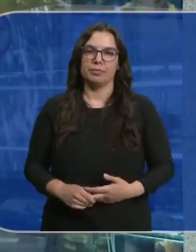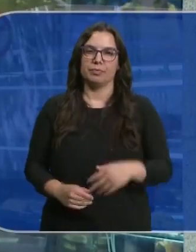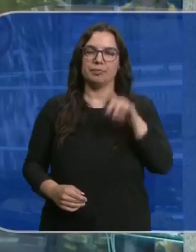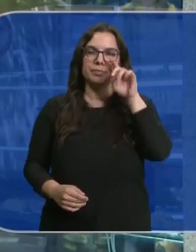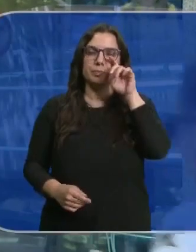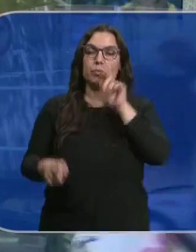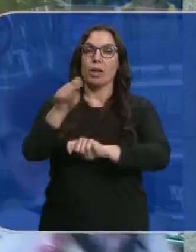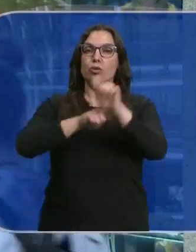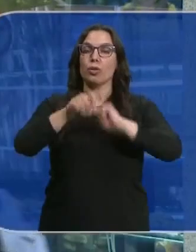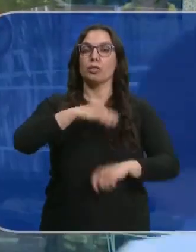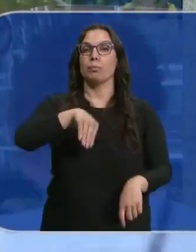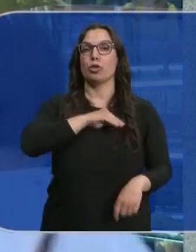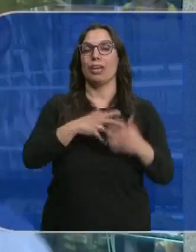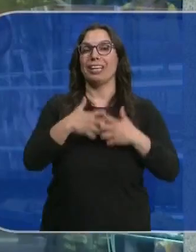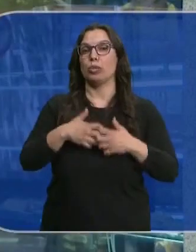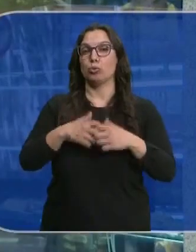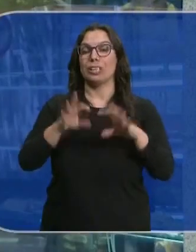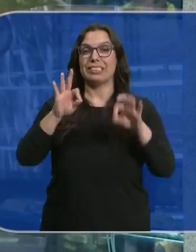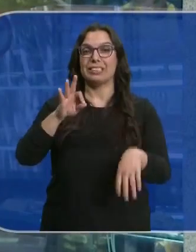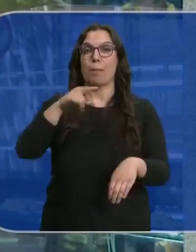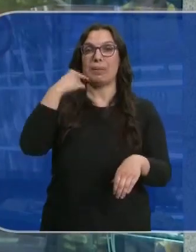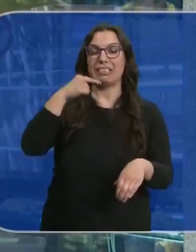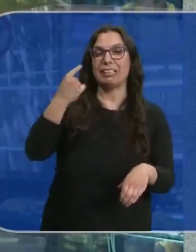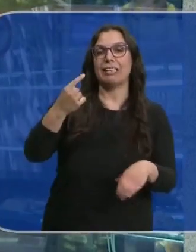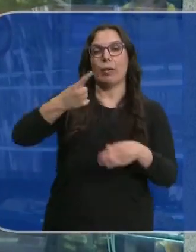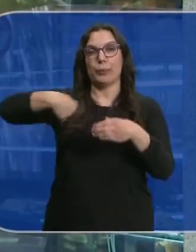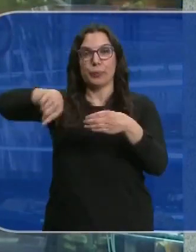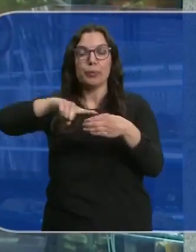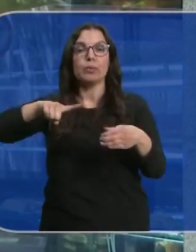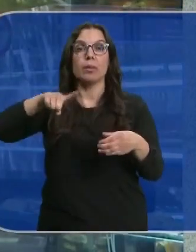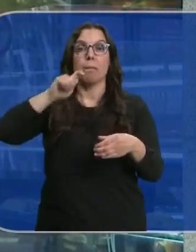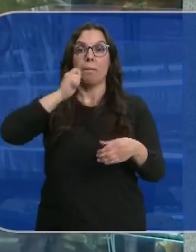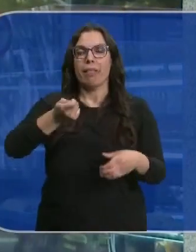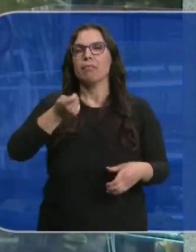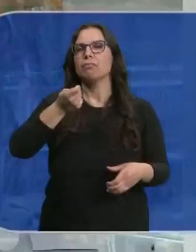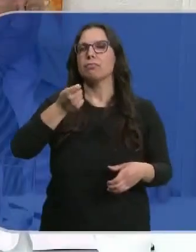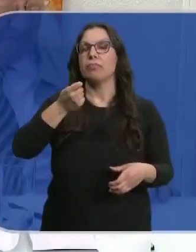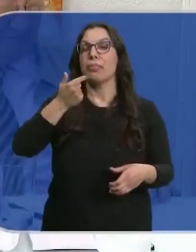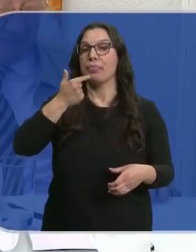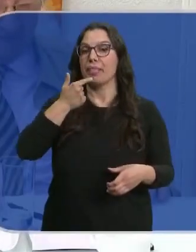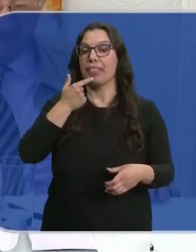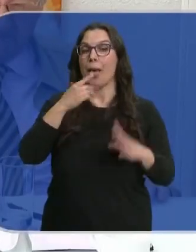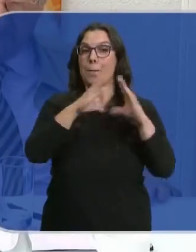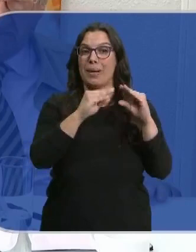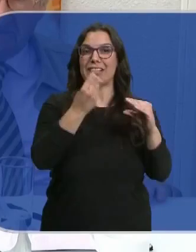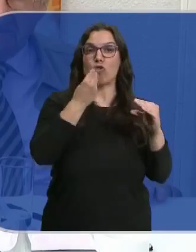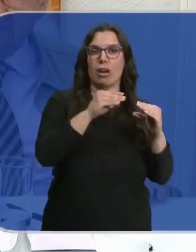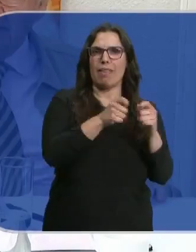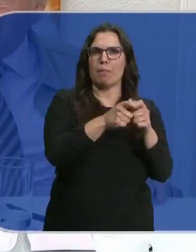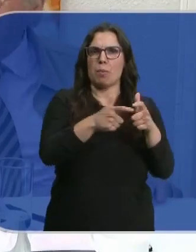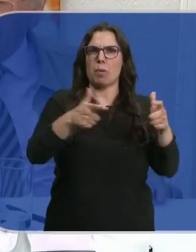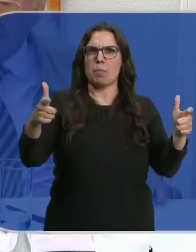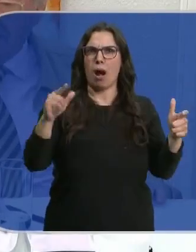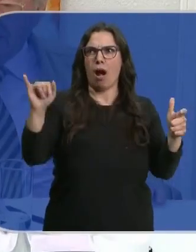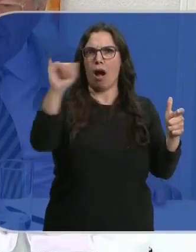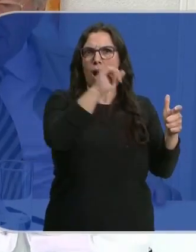La Asociación Española de la Industria de Pastelería, Bollería y Panadería asegura que la presencia de masas congeladas sigue aumentando y eso